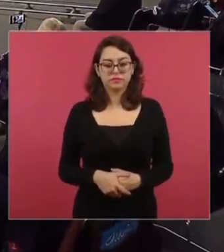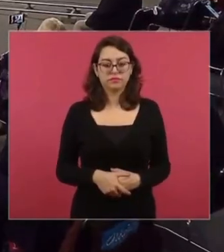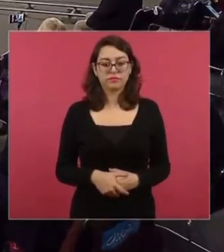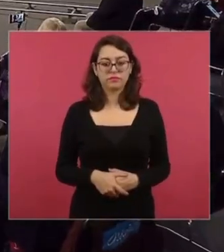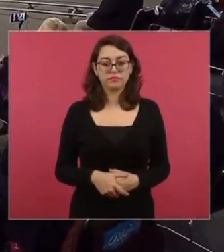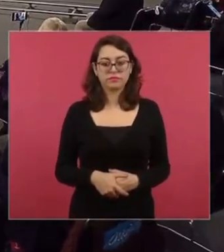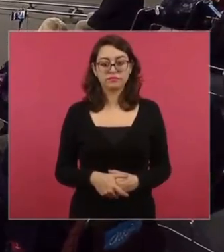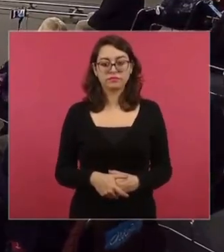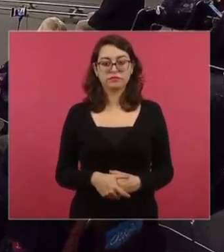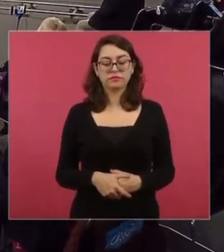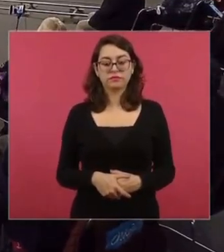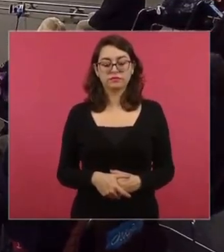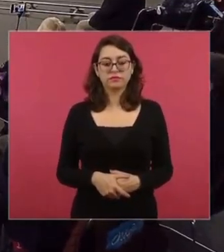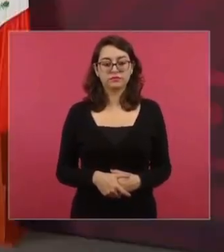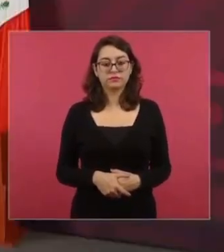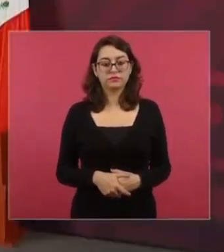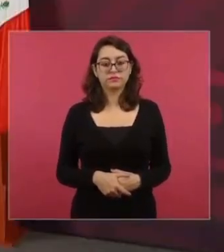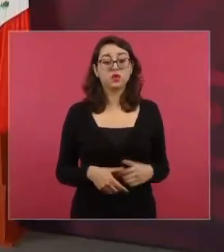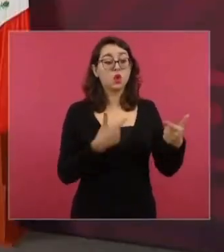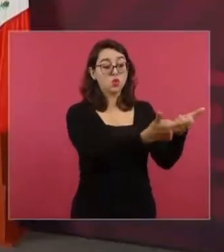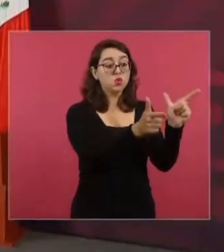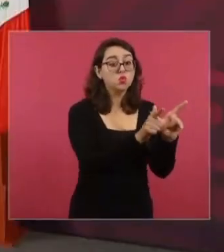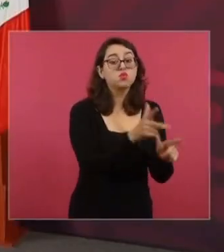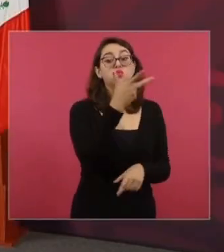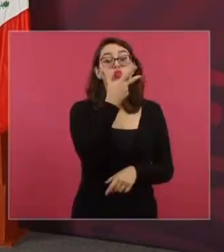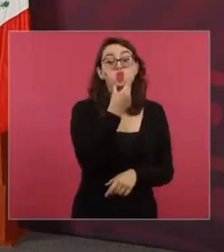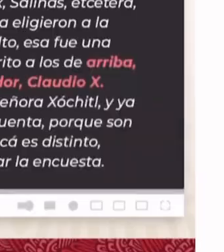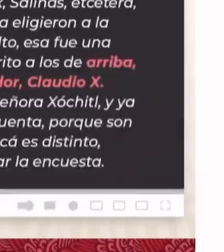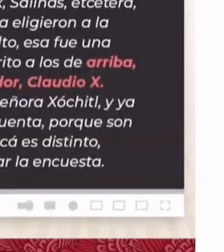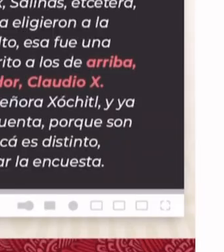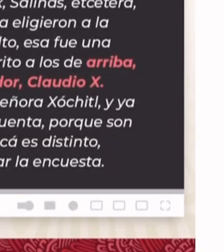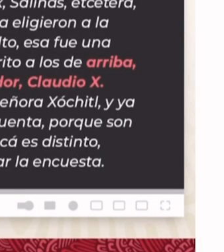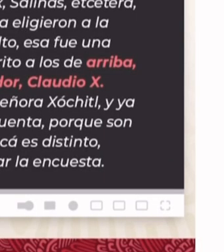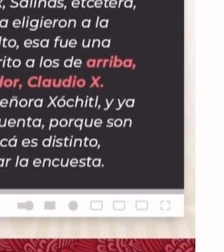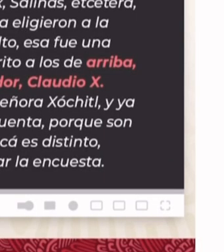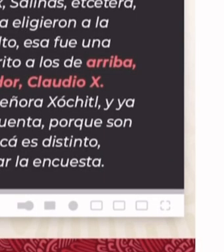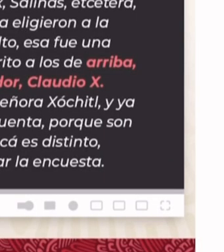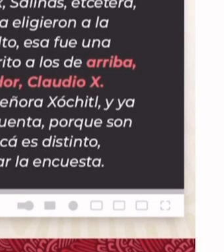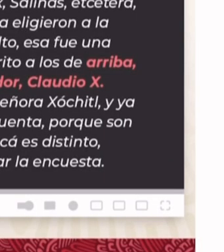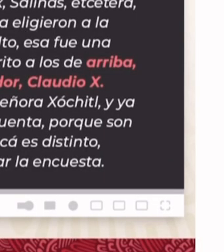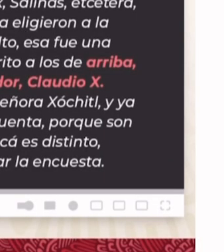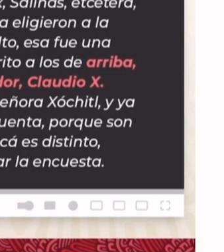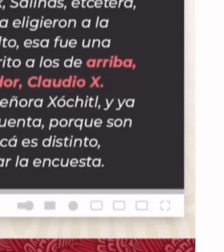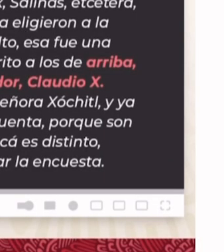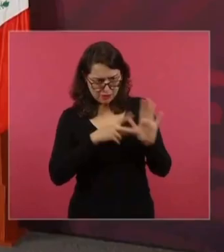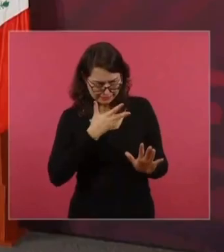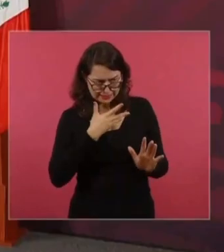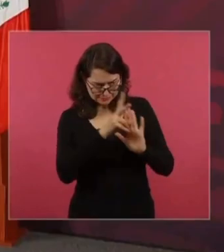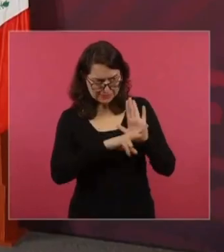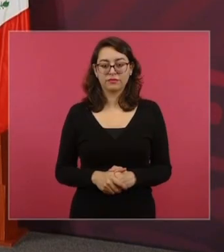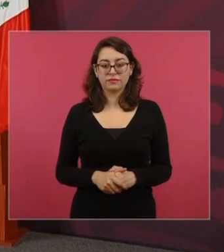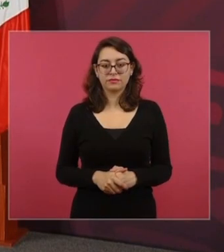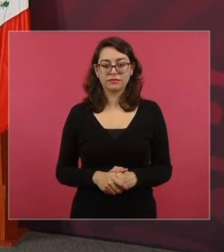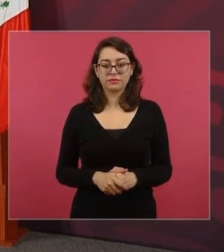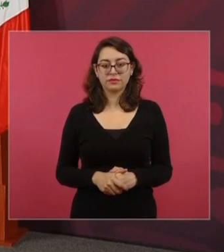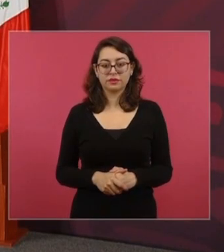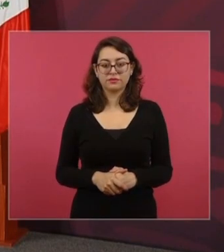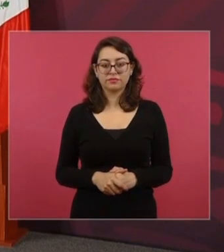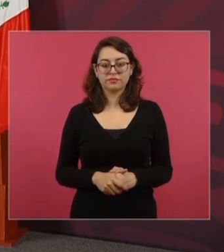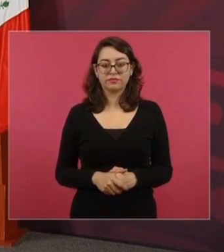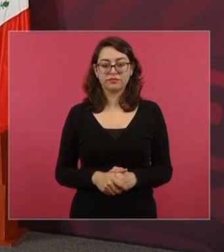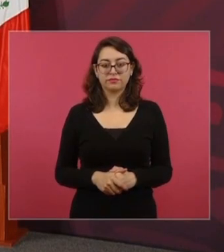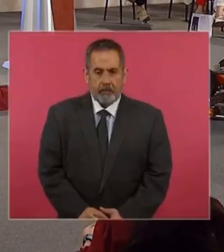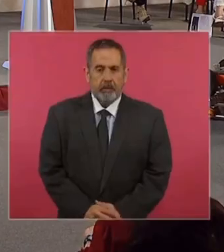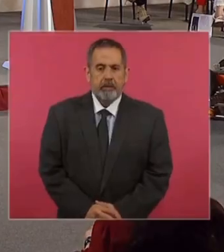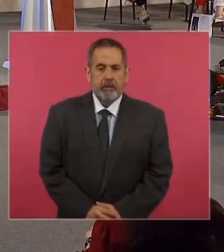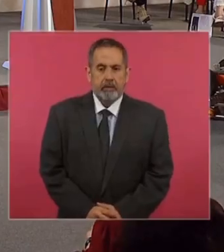fue elegida por un grupo de hombres que la han impuesto. Reverendos falsarios. ¿Cuándo dije eso? Lo que dije. Es como en los